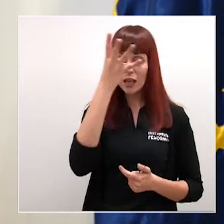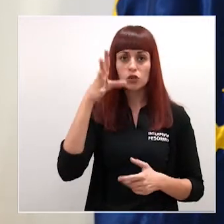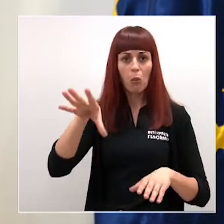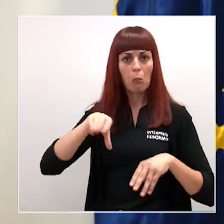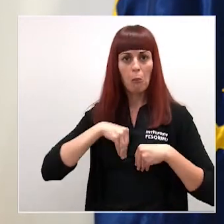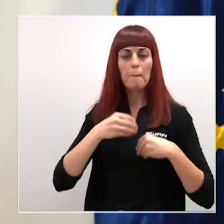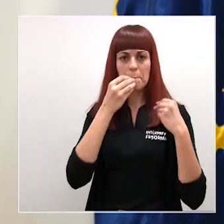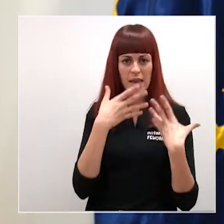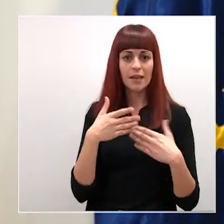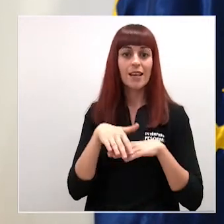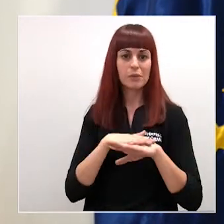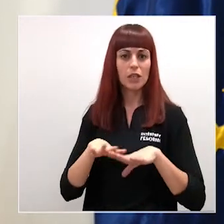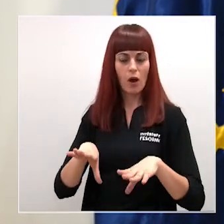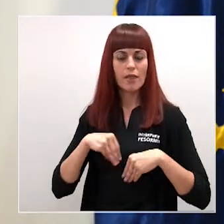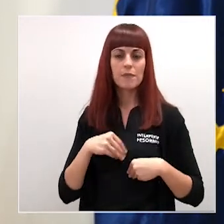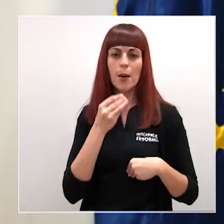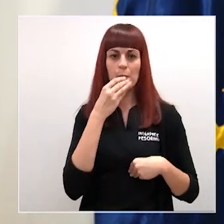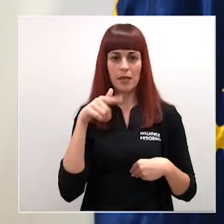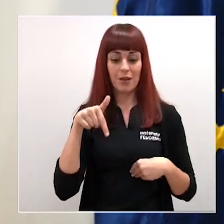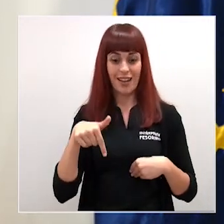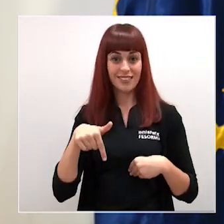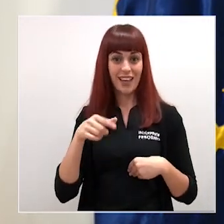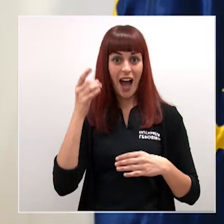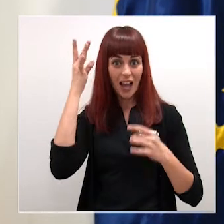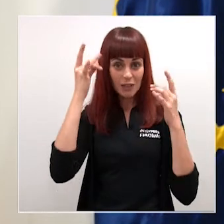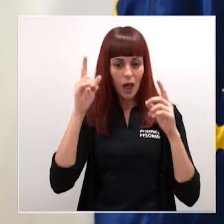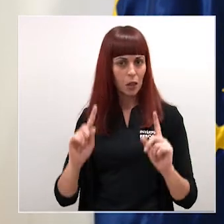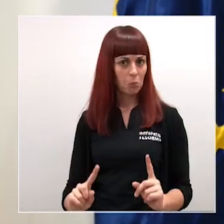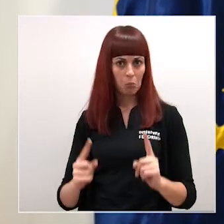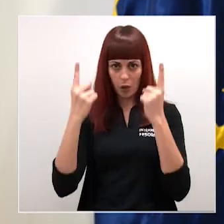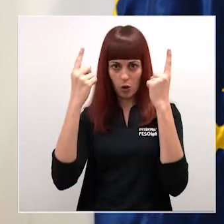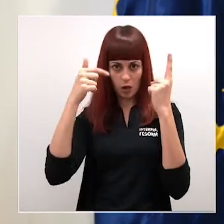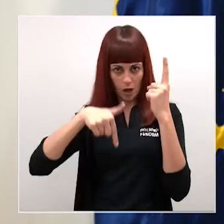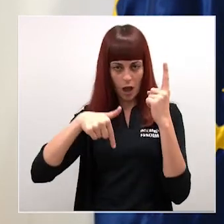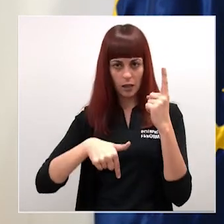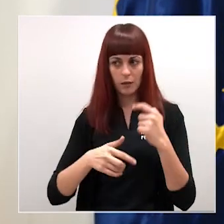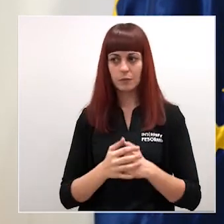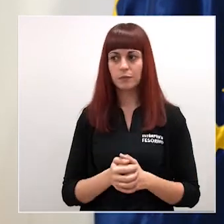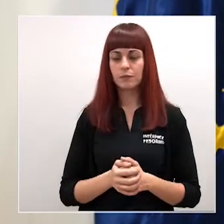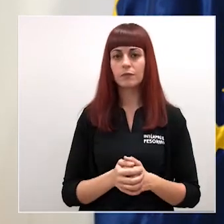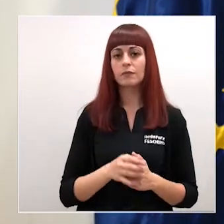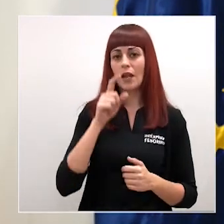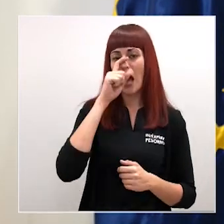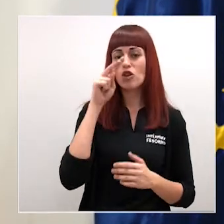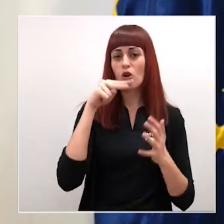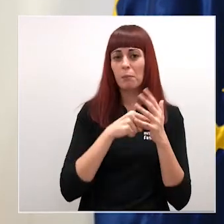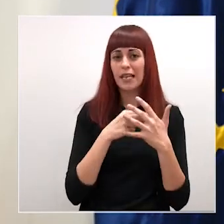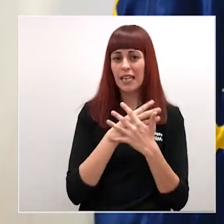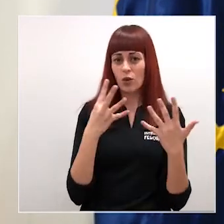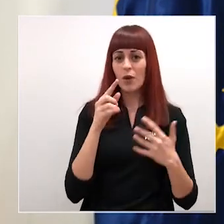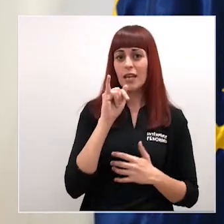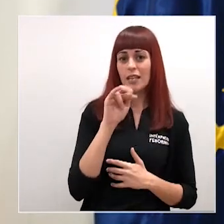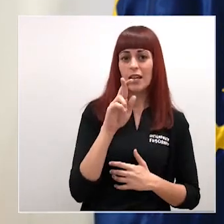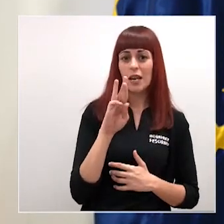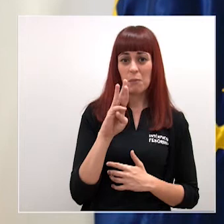Ministerio esta iniciativa ha sido pionera y referente no solo que se tenga en cuenta el IRPF en el año 2019 sino deducciones de la